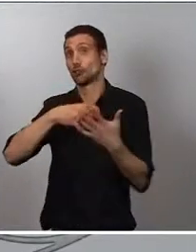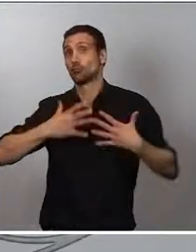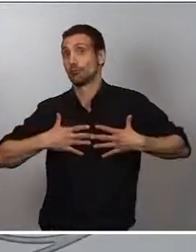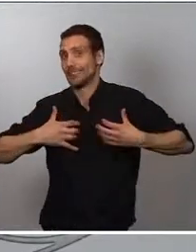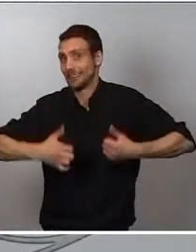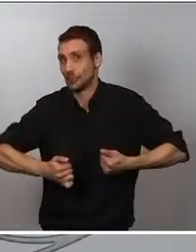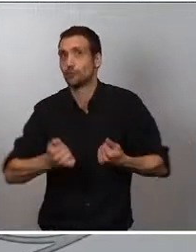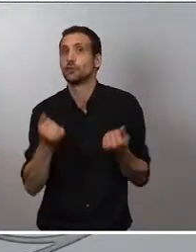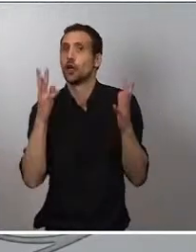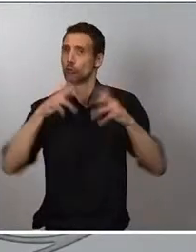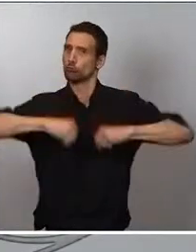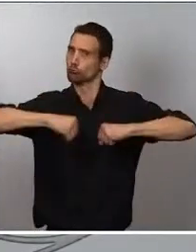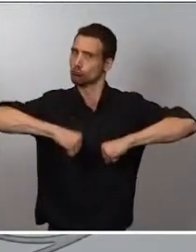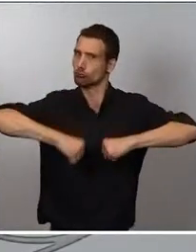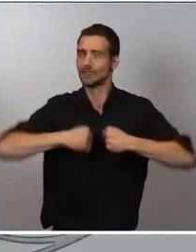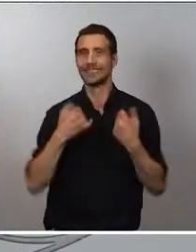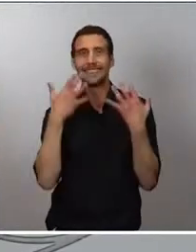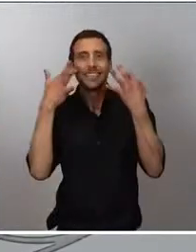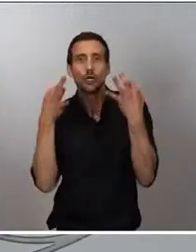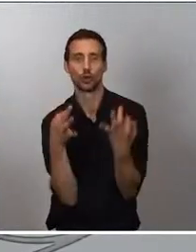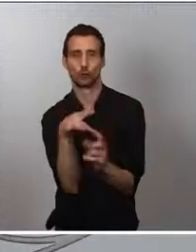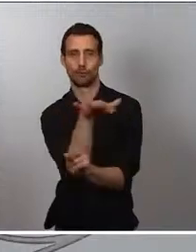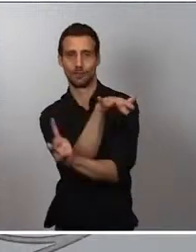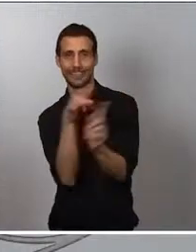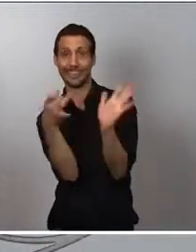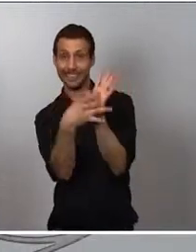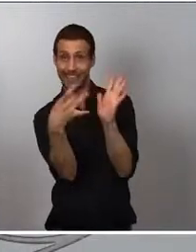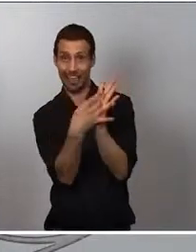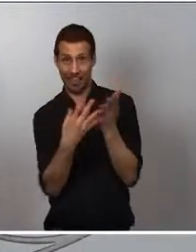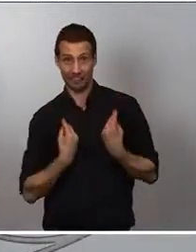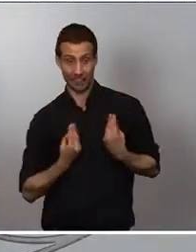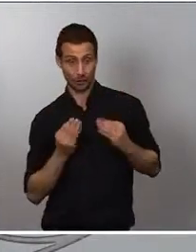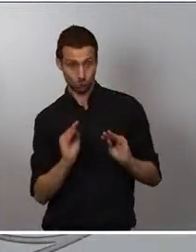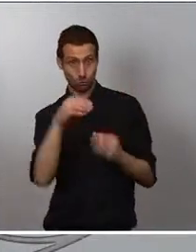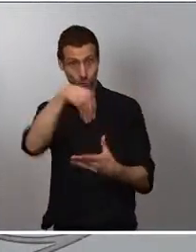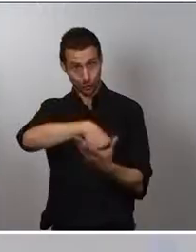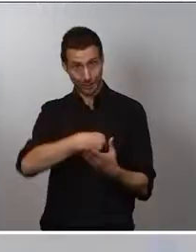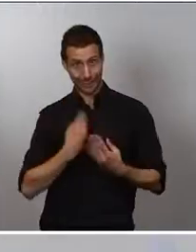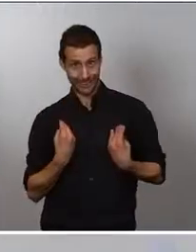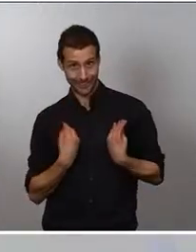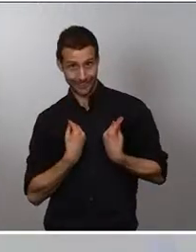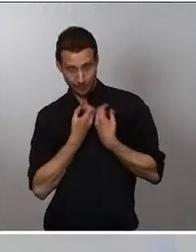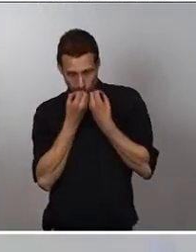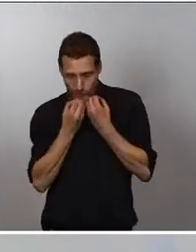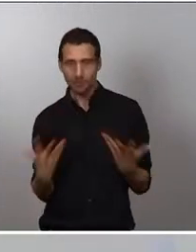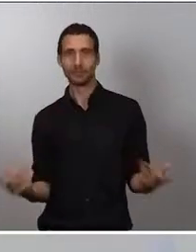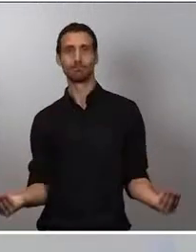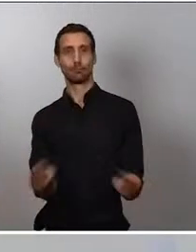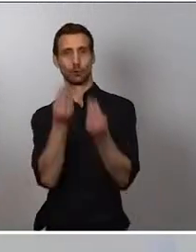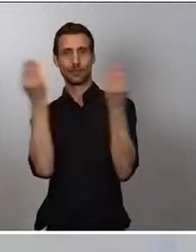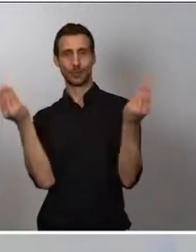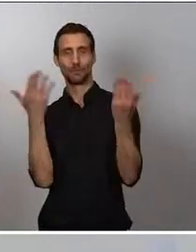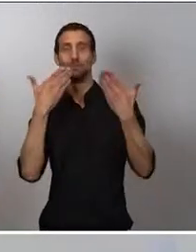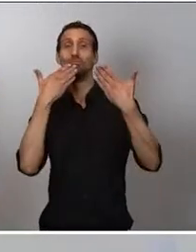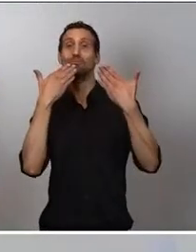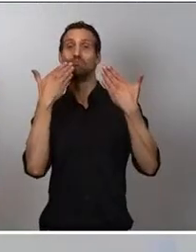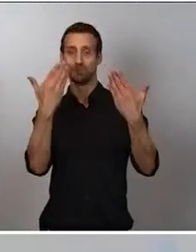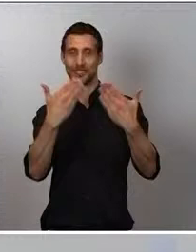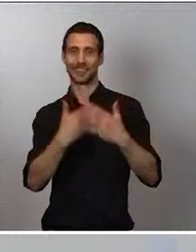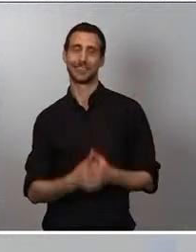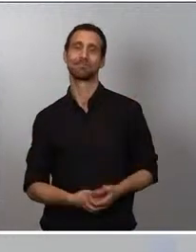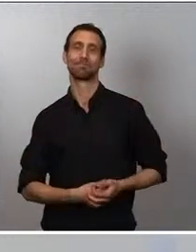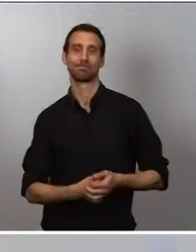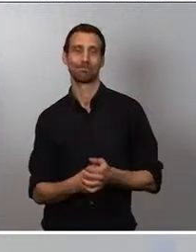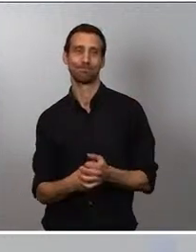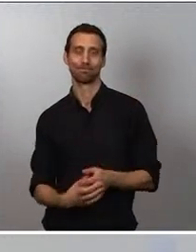y entornos que mejoren la calidad de vida de sus usuarios y usuarias. Muchas gracias y me pongo a disposición de todos ustedes. Buenas